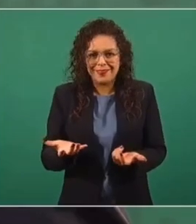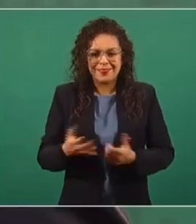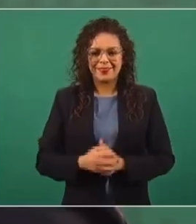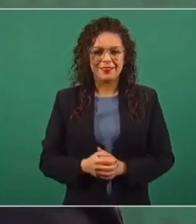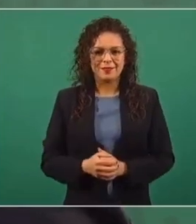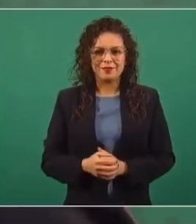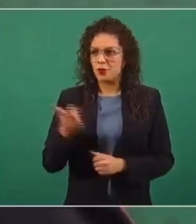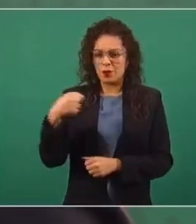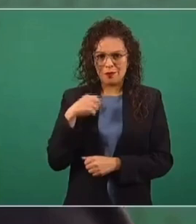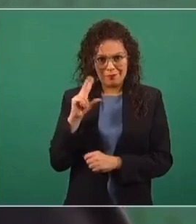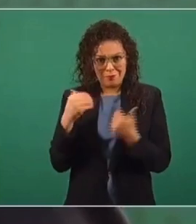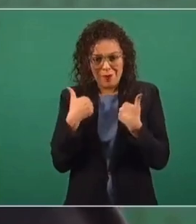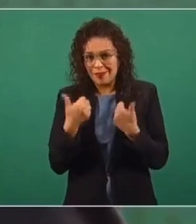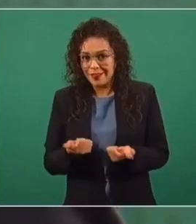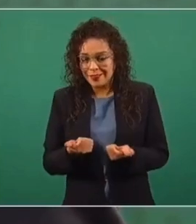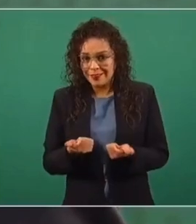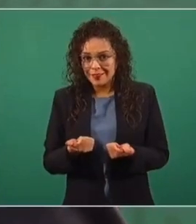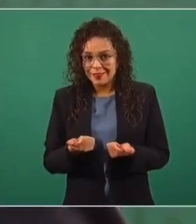no me está entendiendo.